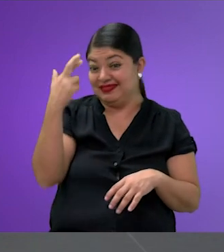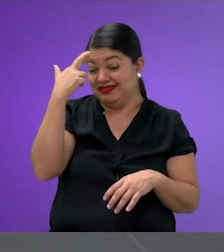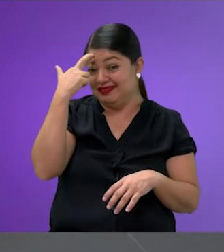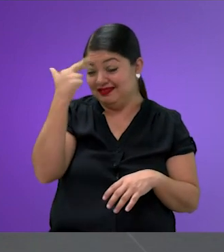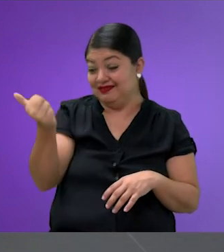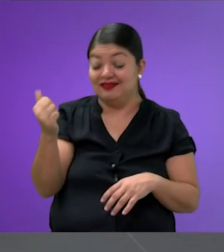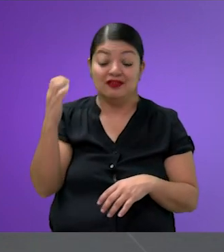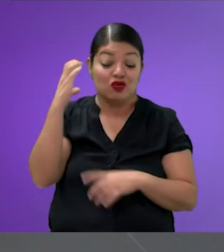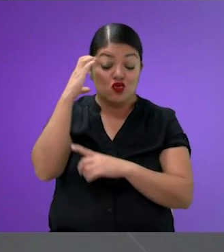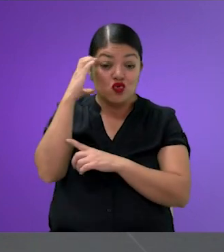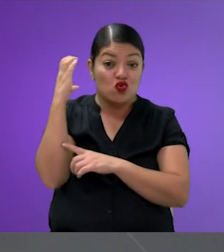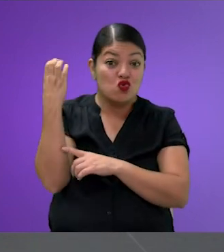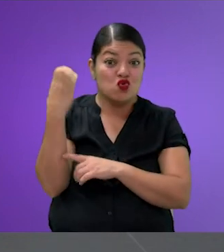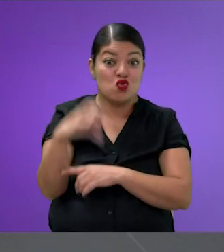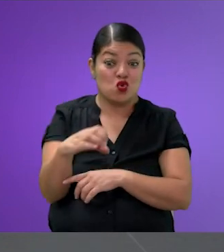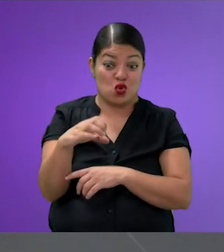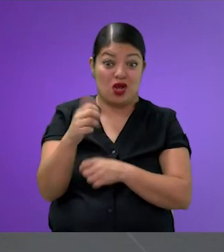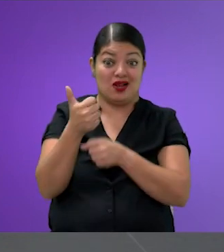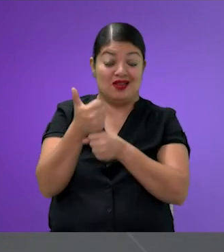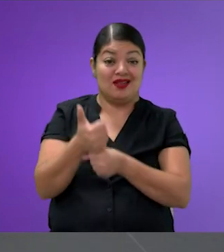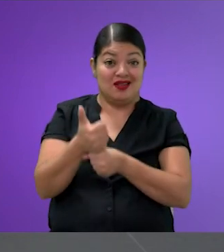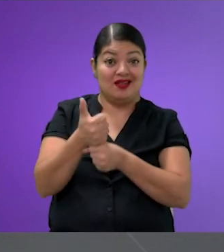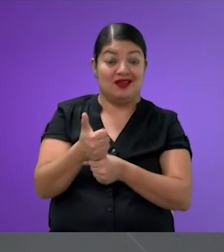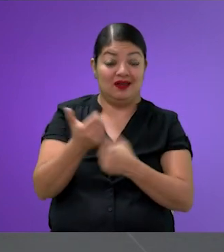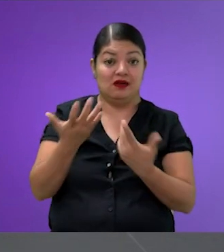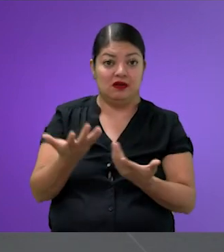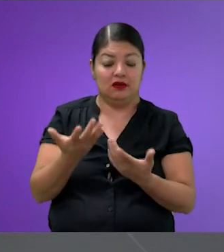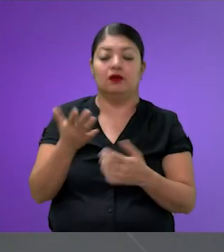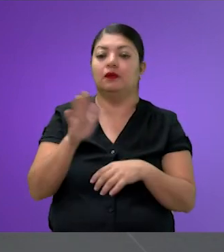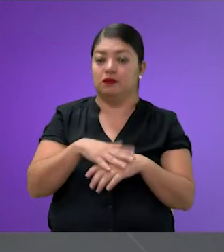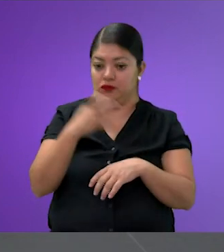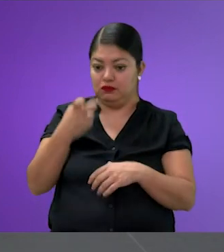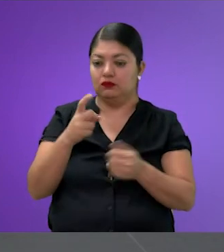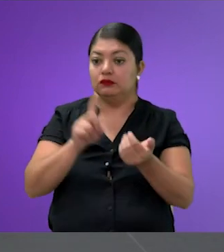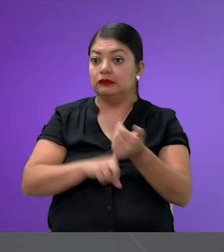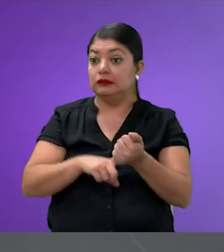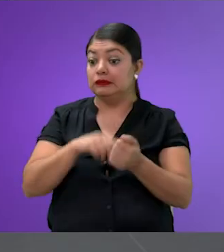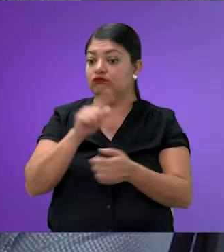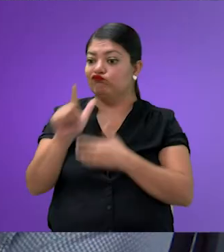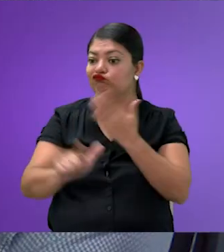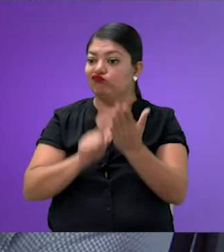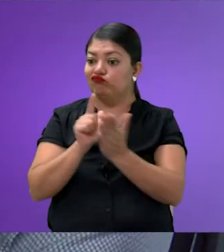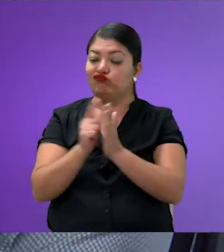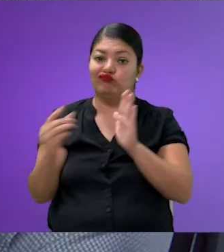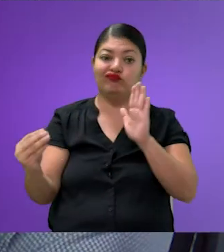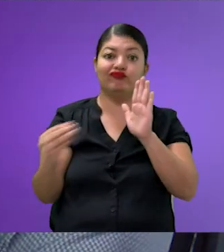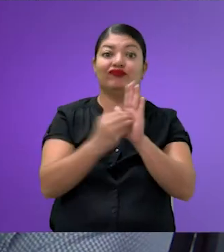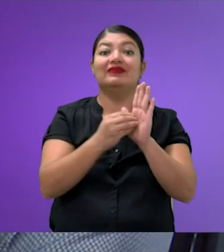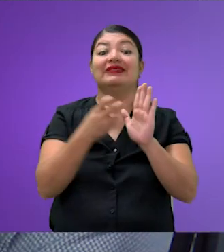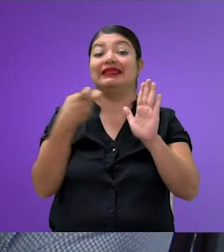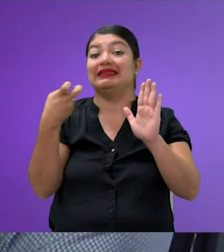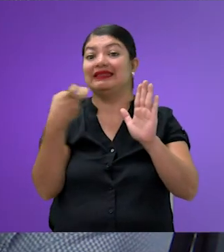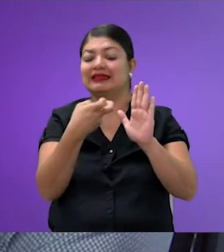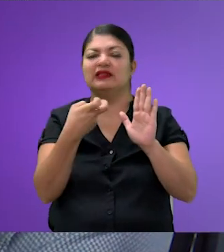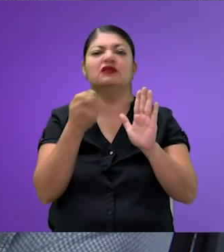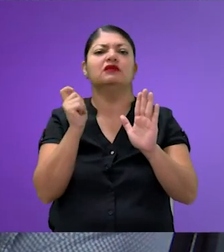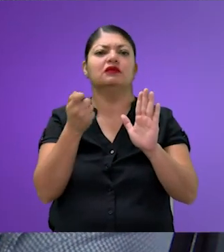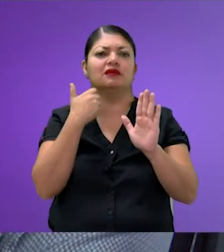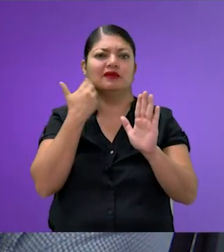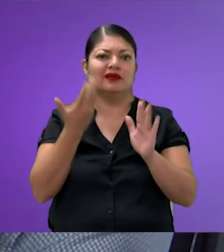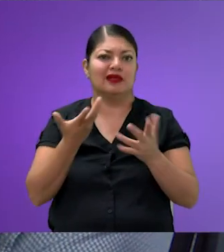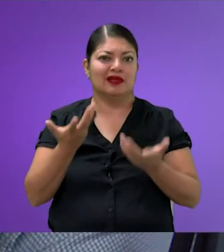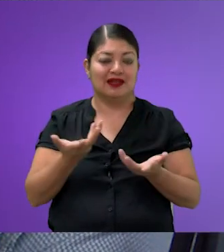más pesadas de sobrellevar. Y lo que se buscó al generar esta legislación es precisamente eso, ¿no?